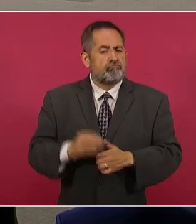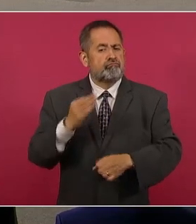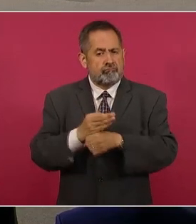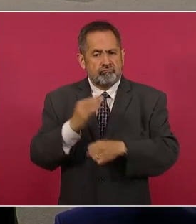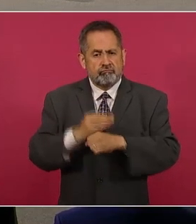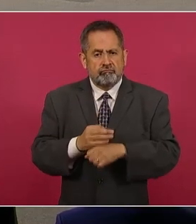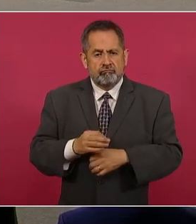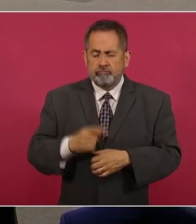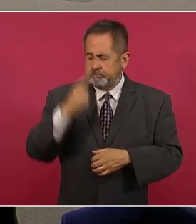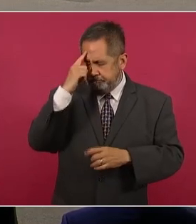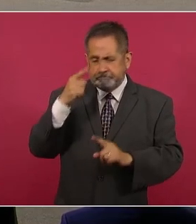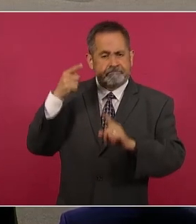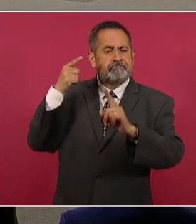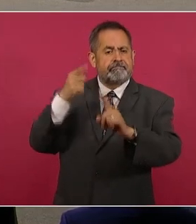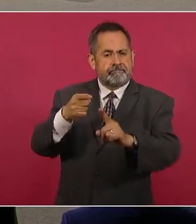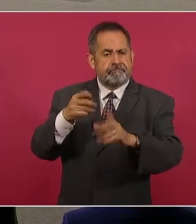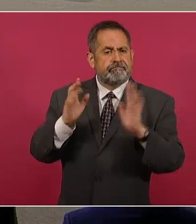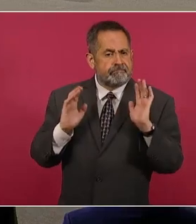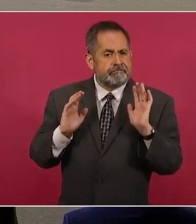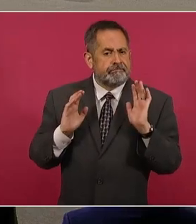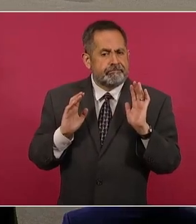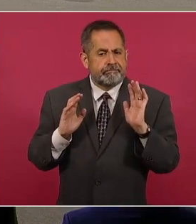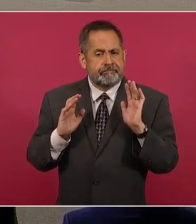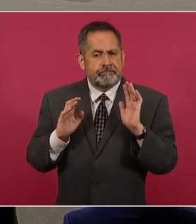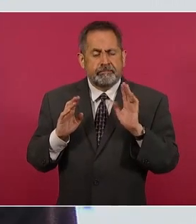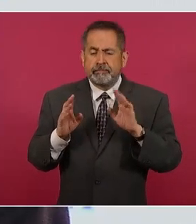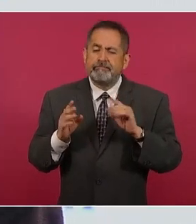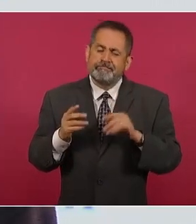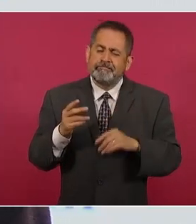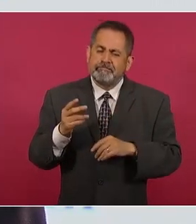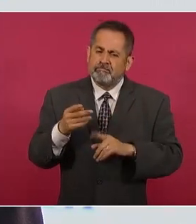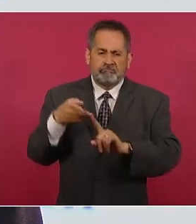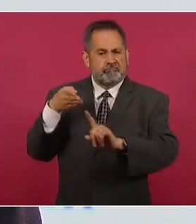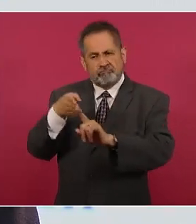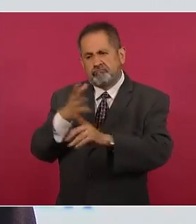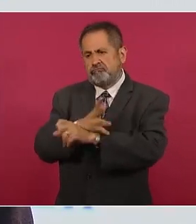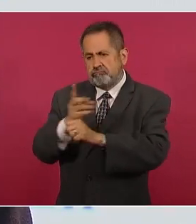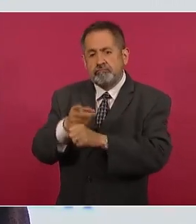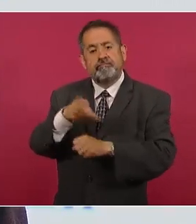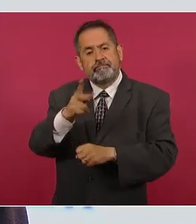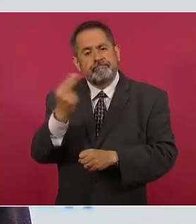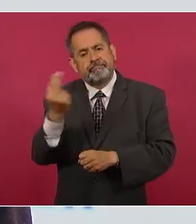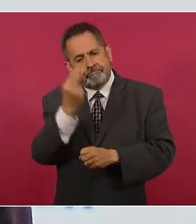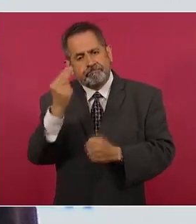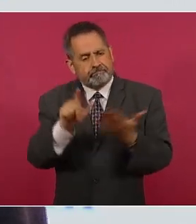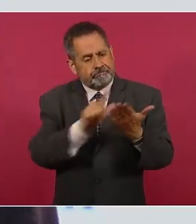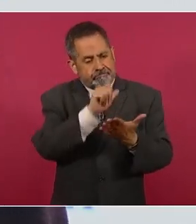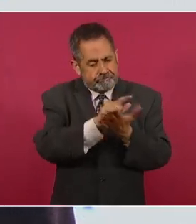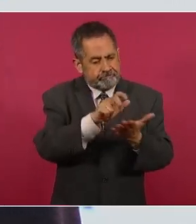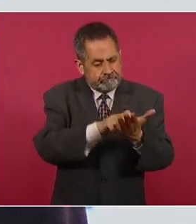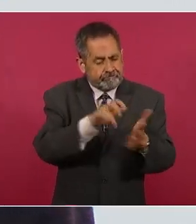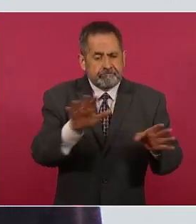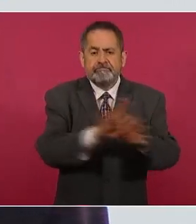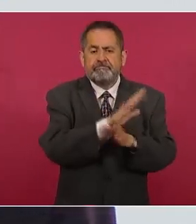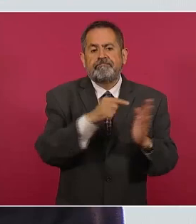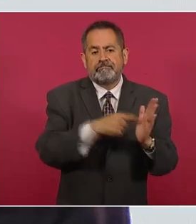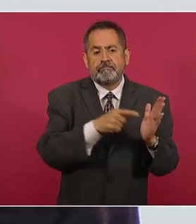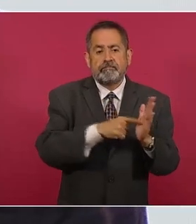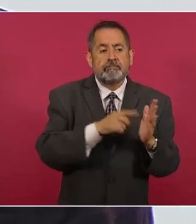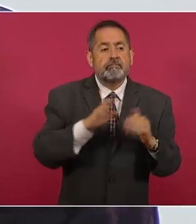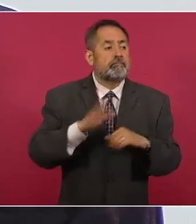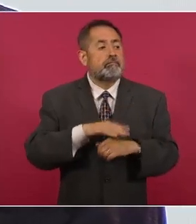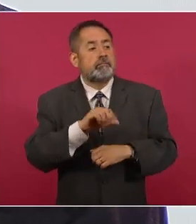compra del sufragio, pero es necesaria una nueva reforma para lograr que ningún gobierno, ninguna empresas,